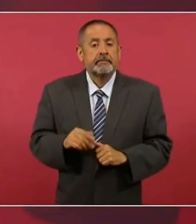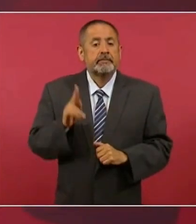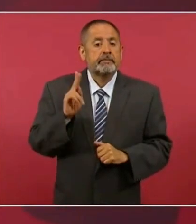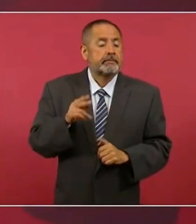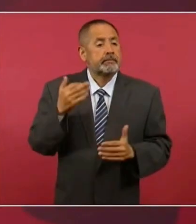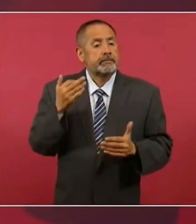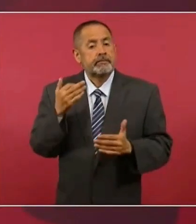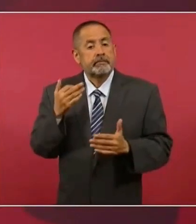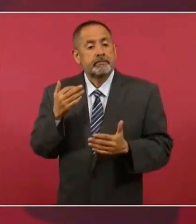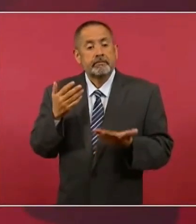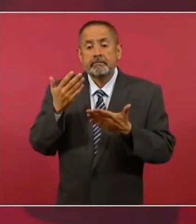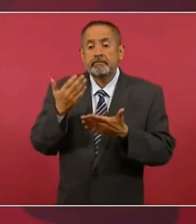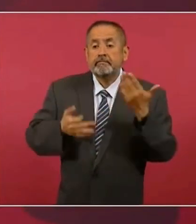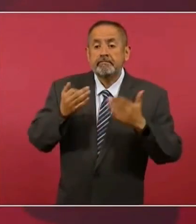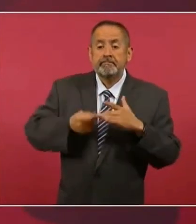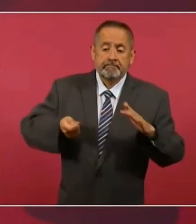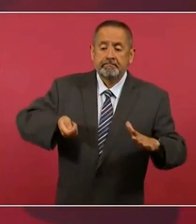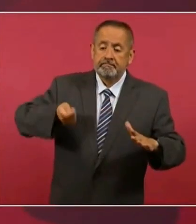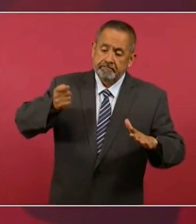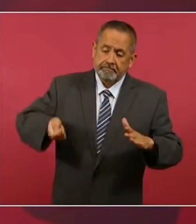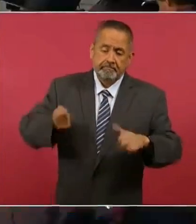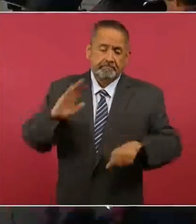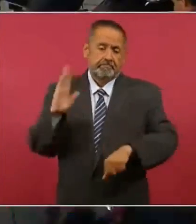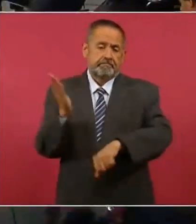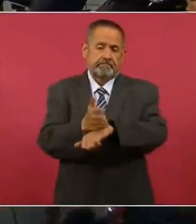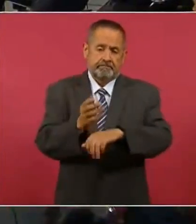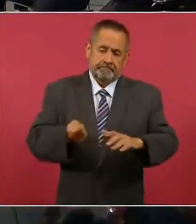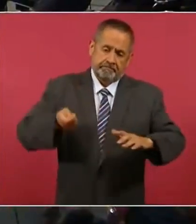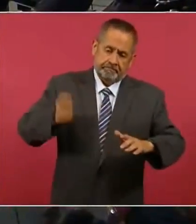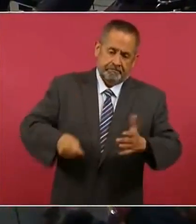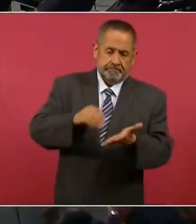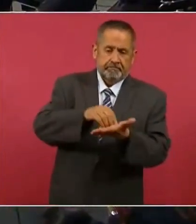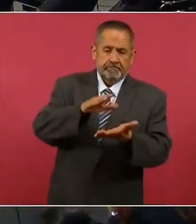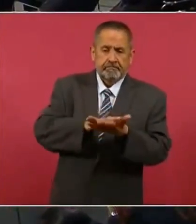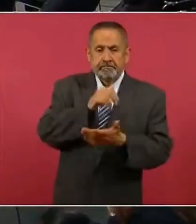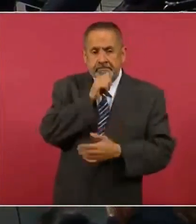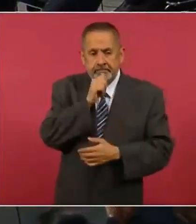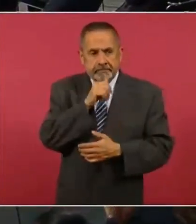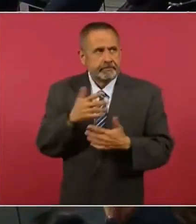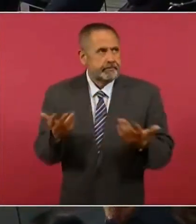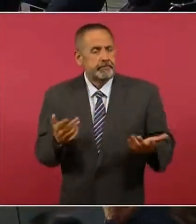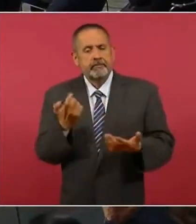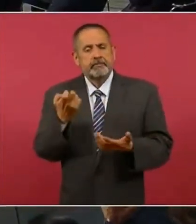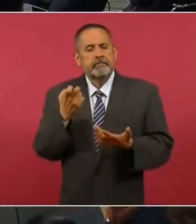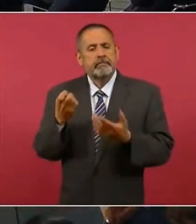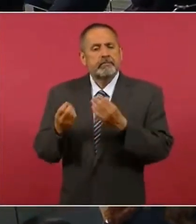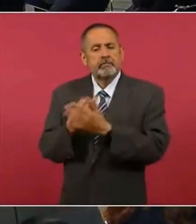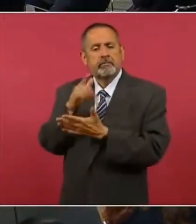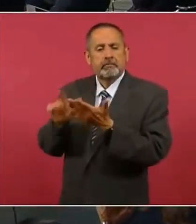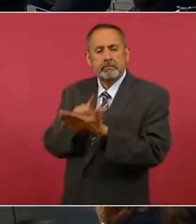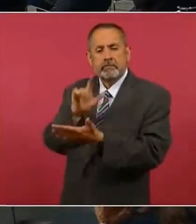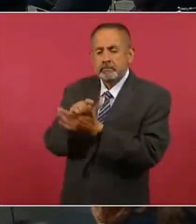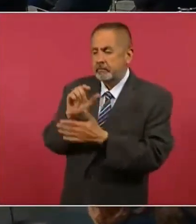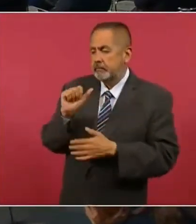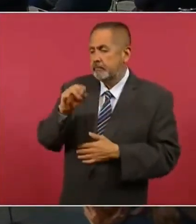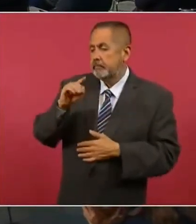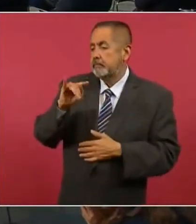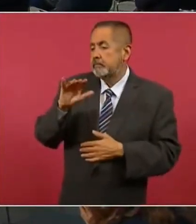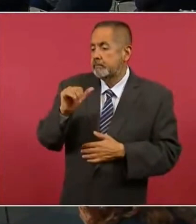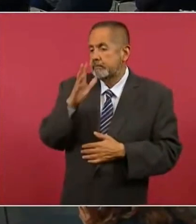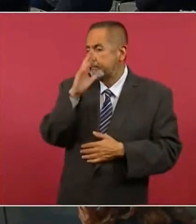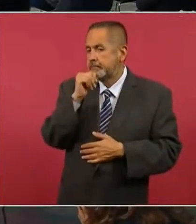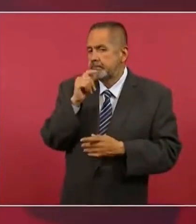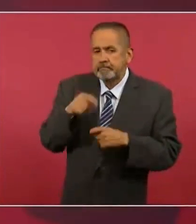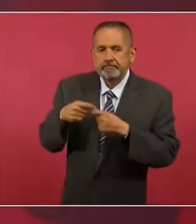condena y por eso nuestra ley de amnistía no puede aplicarse